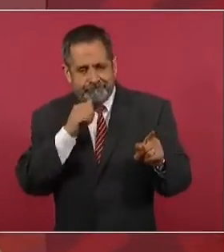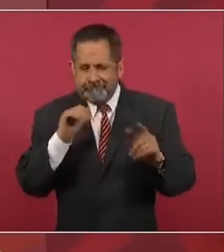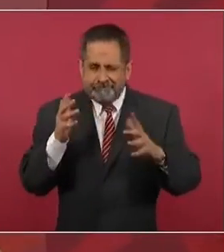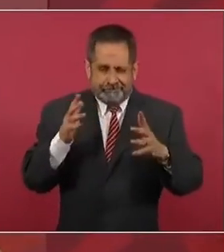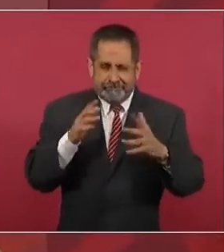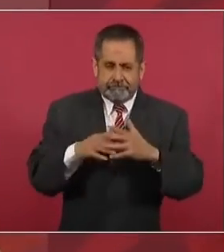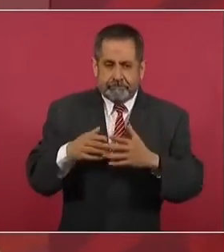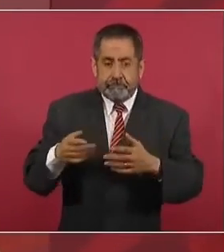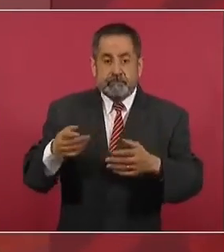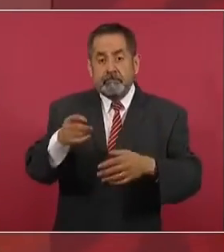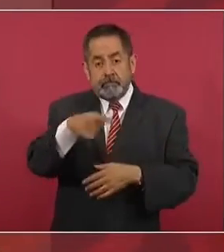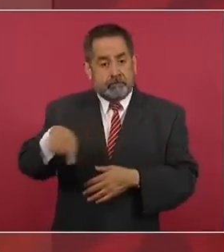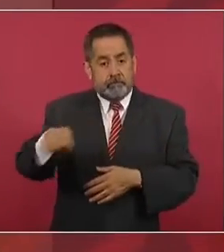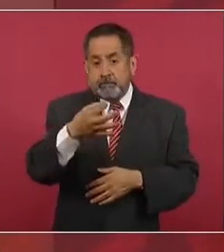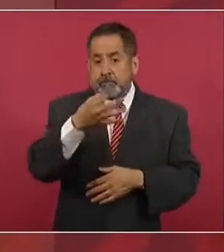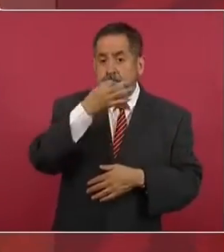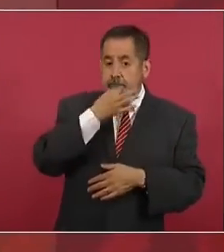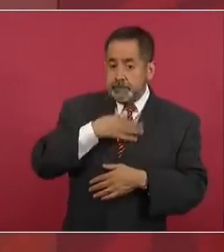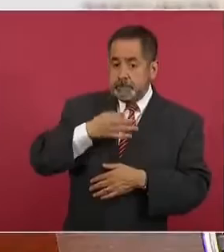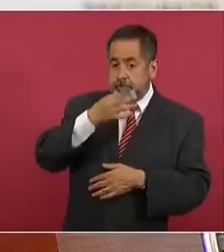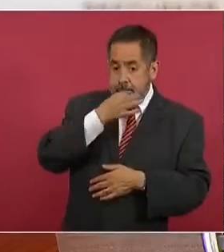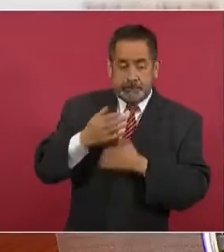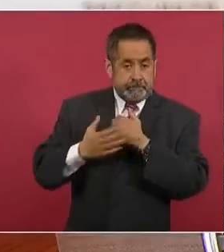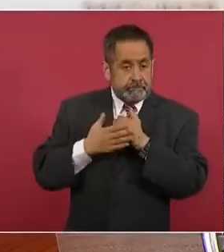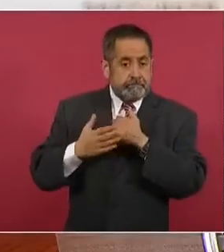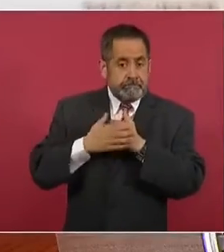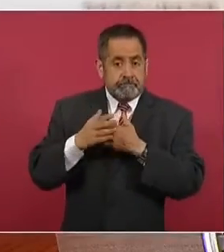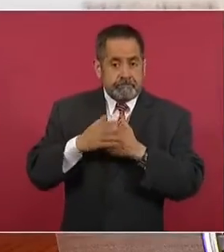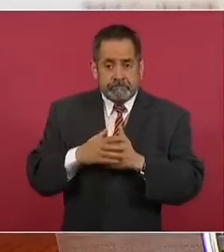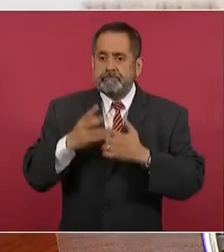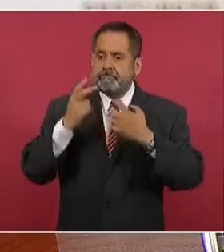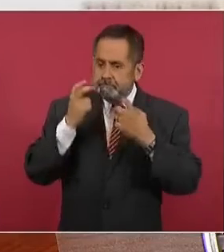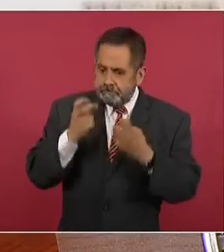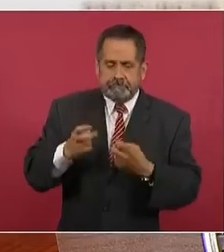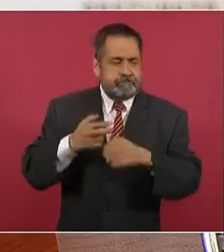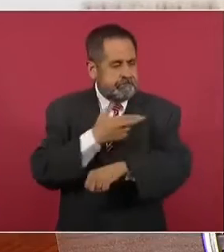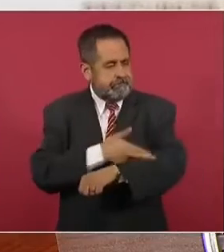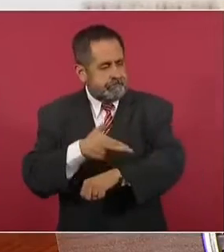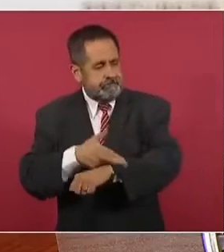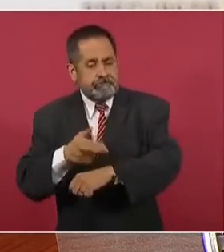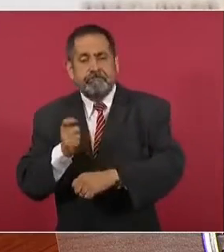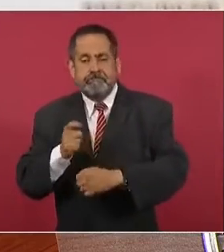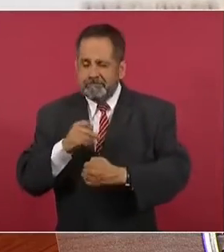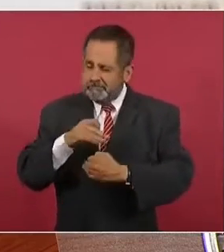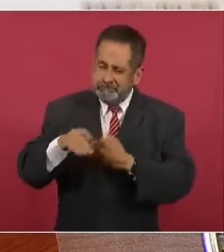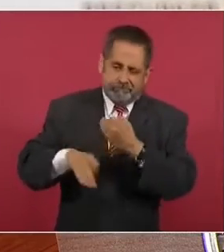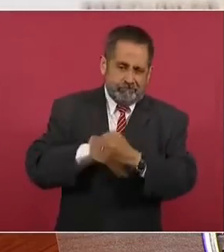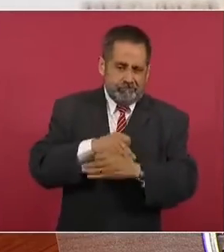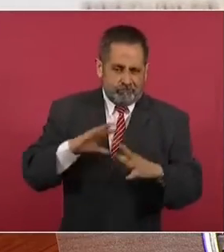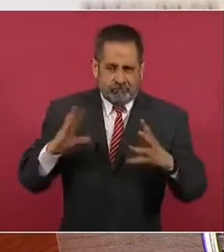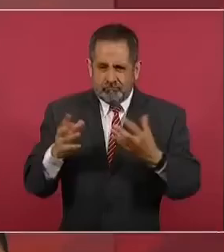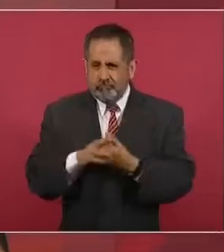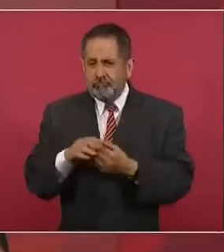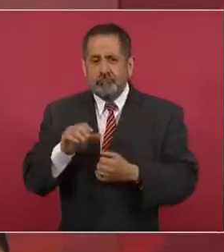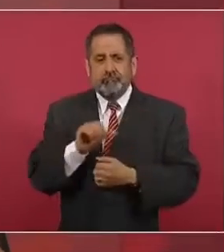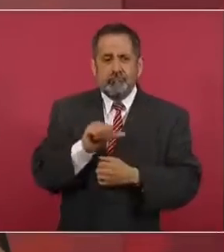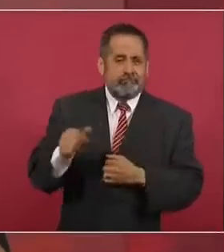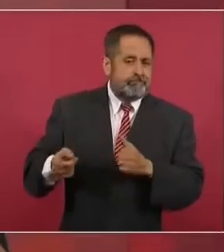y esto nos va a ayudar mucho a que entre todos y desde abajo